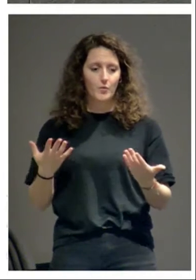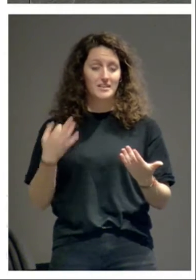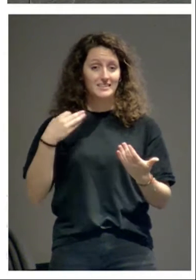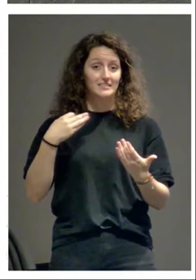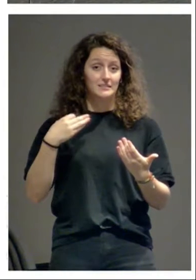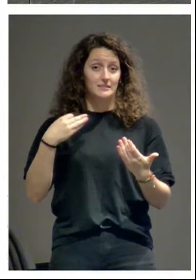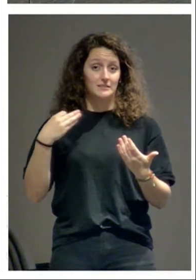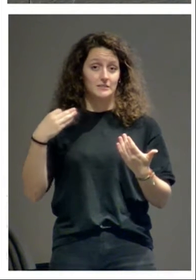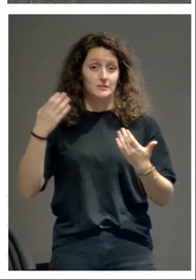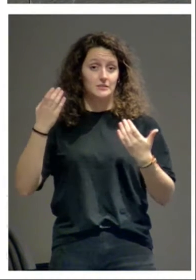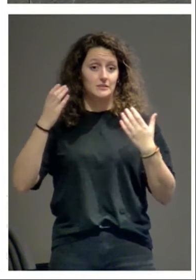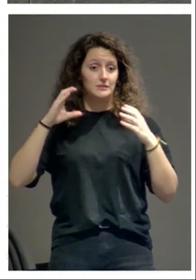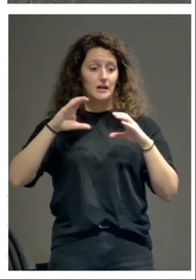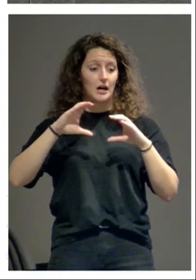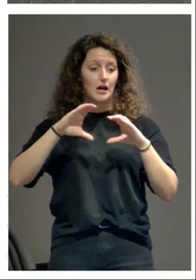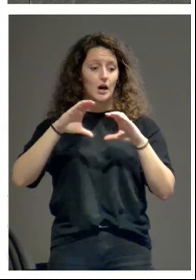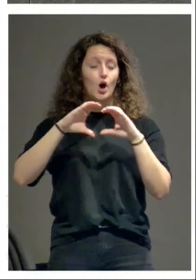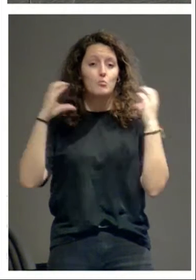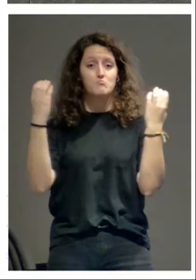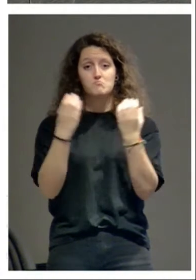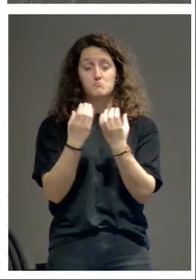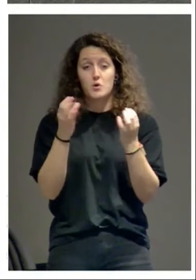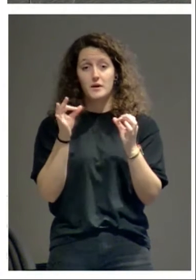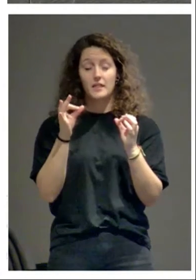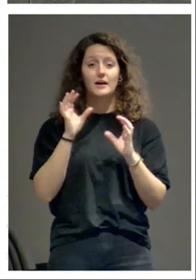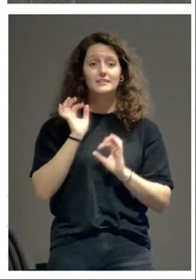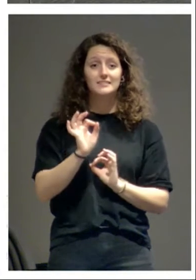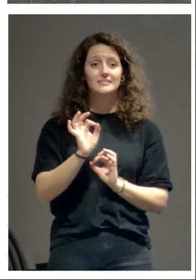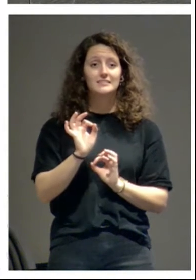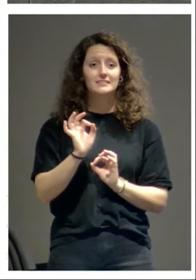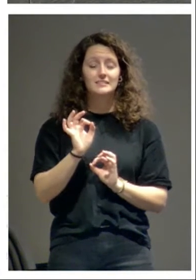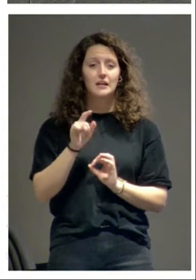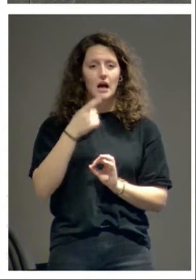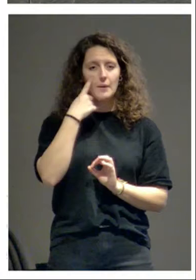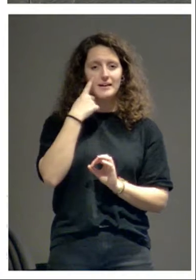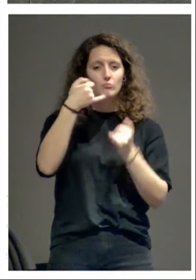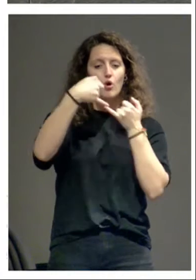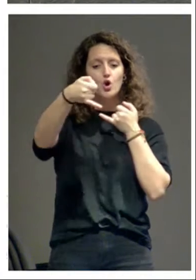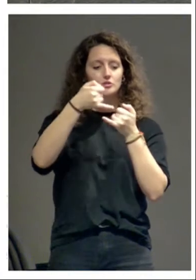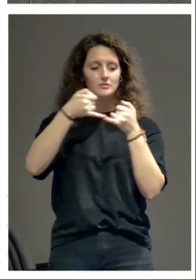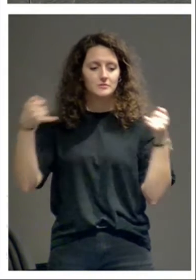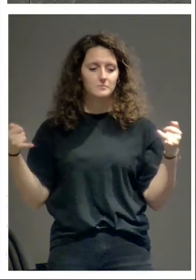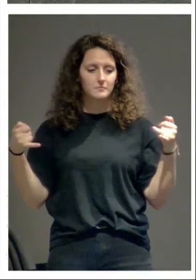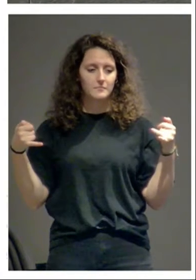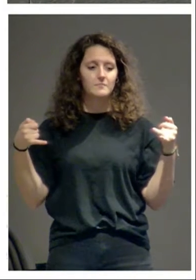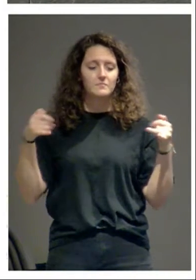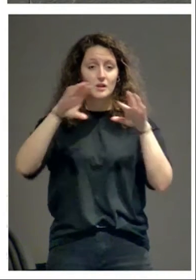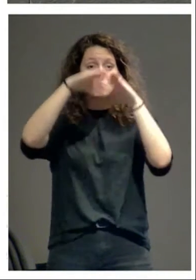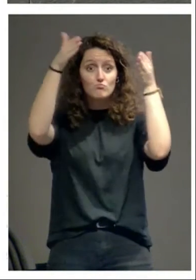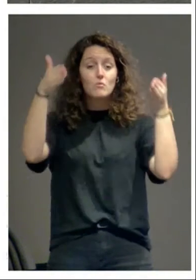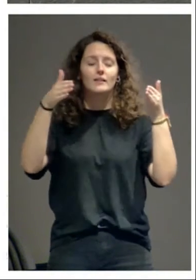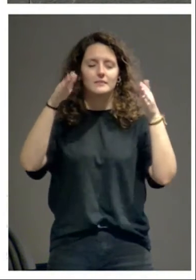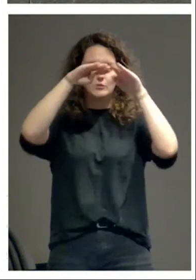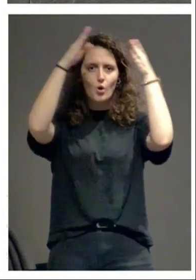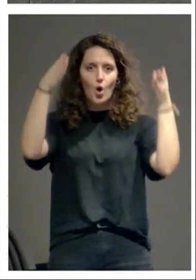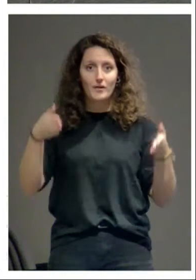de crucería y cómo entestan los plementos en los nervios. Cuando uno está